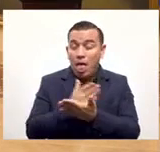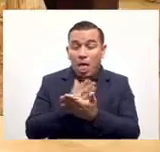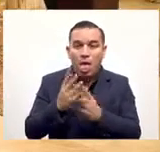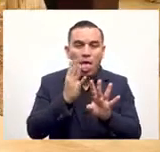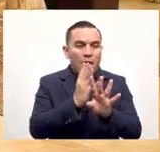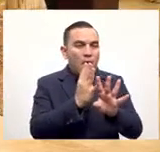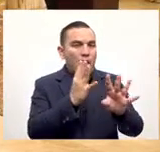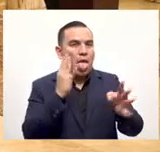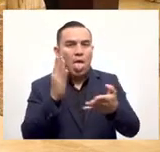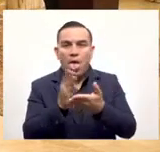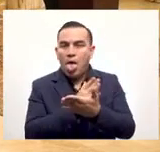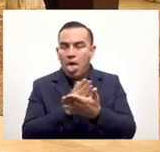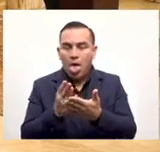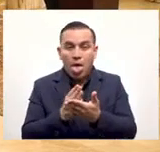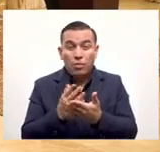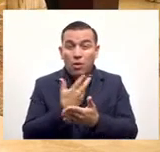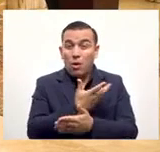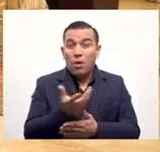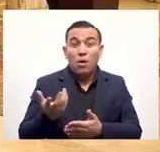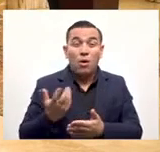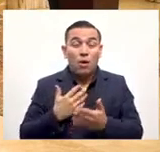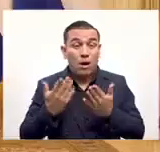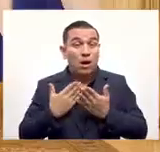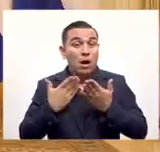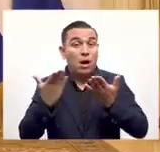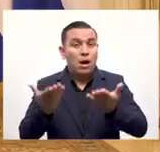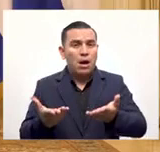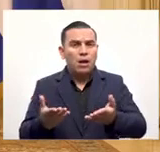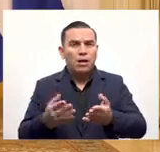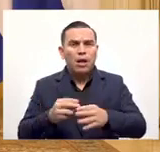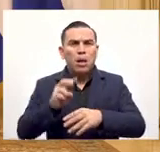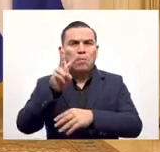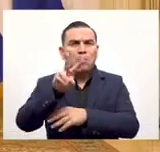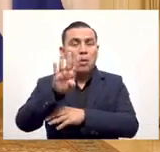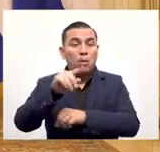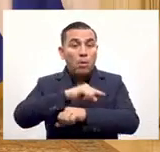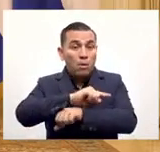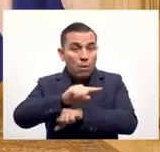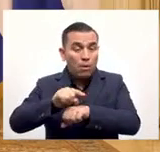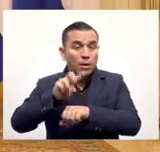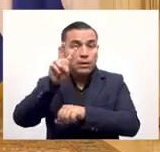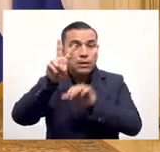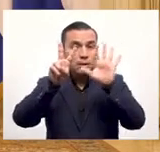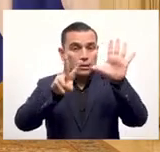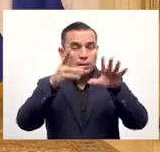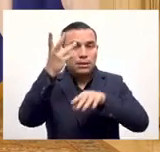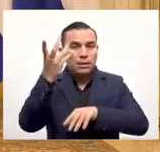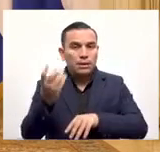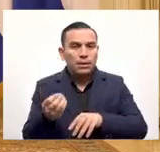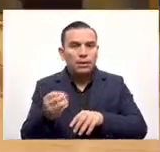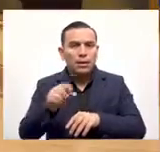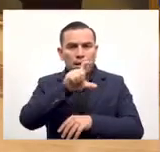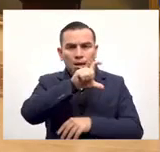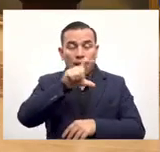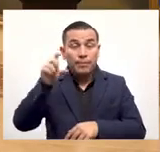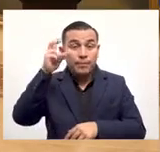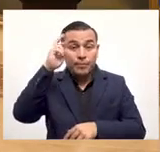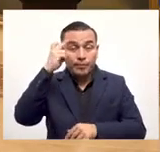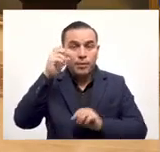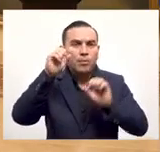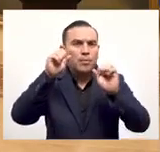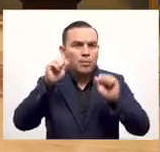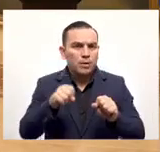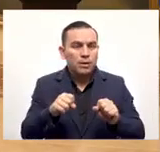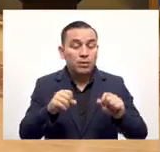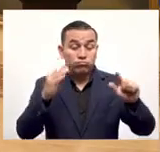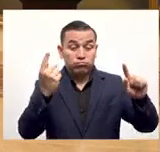remesa sin hacer filas una remesa sin mínimos una remesa a cualquier hora 24 7 una remesa sin intermediarios le da la